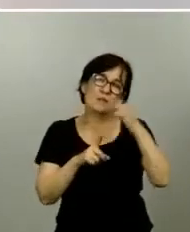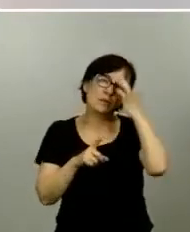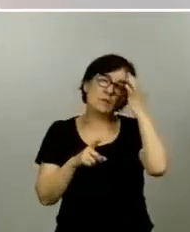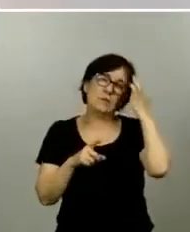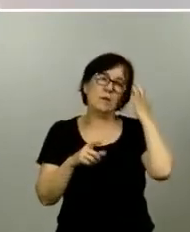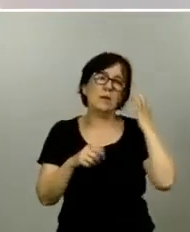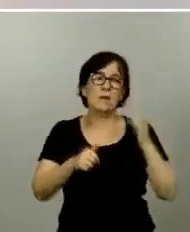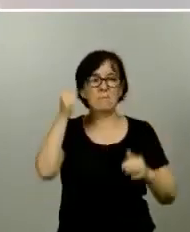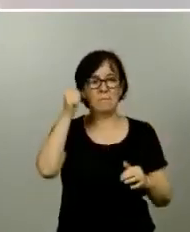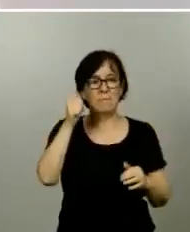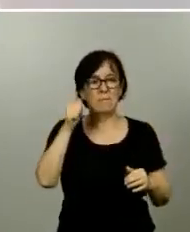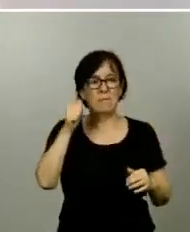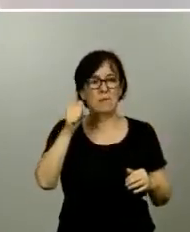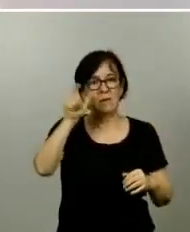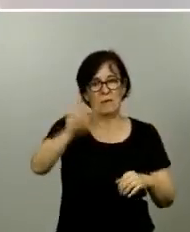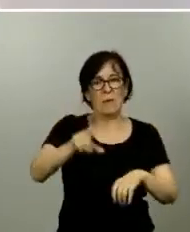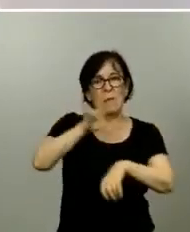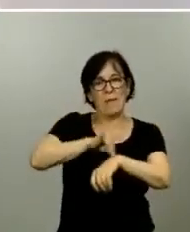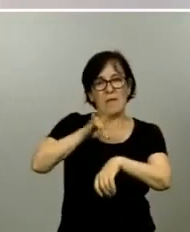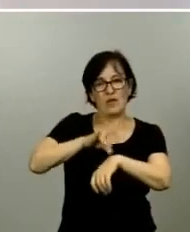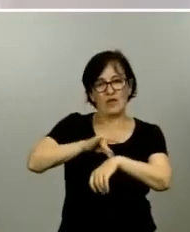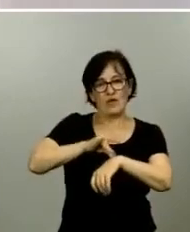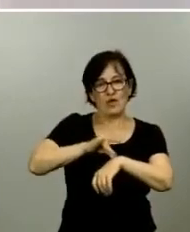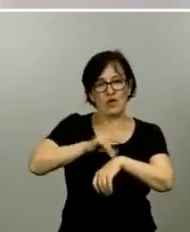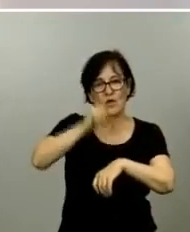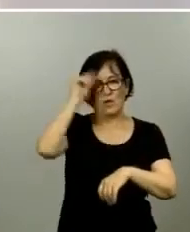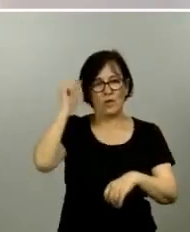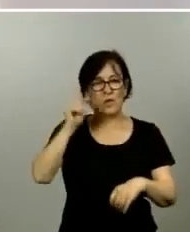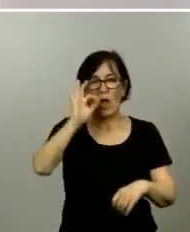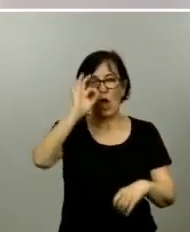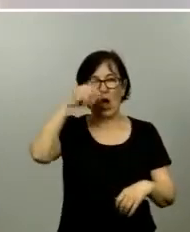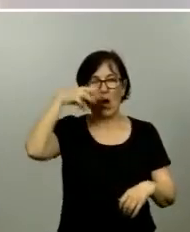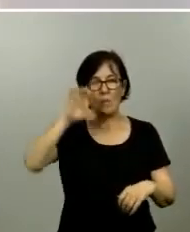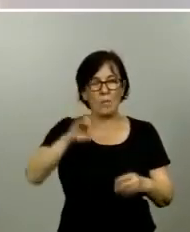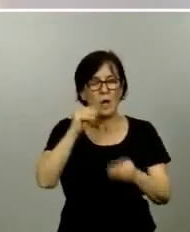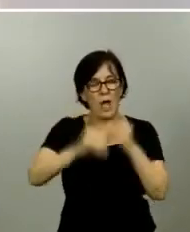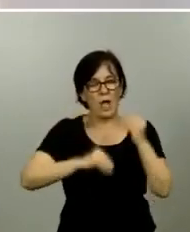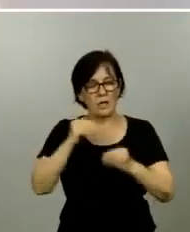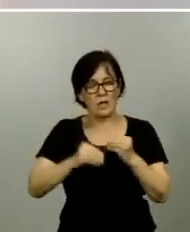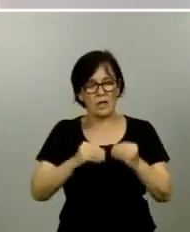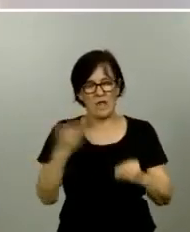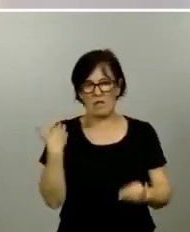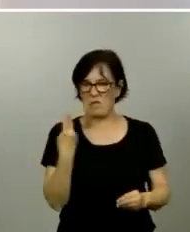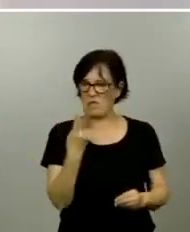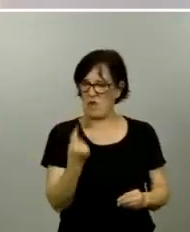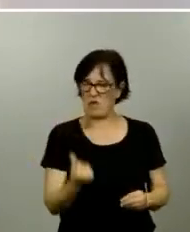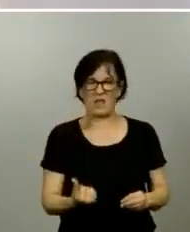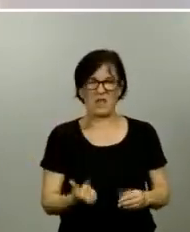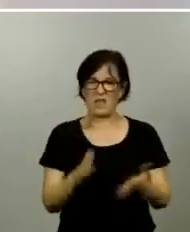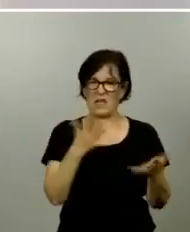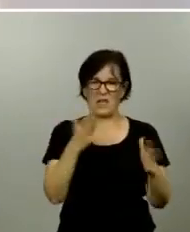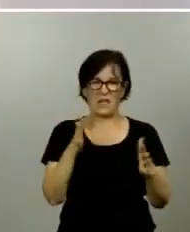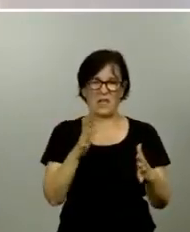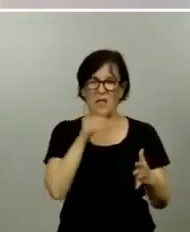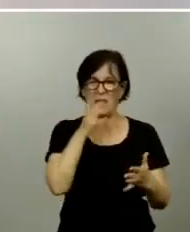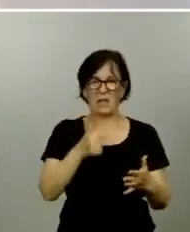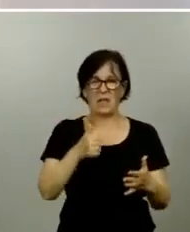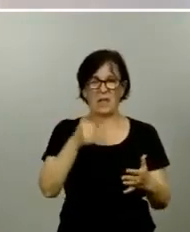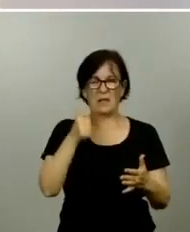para el doctor Simón la OMS hace un par de días habló de que cada vez es más